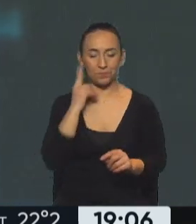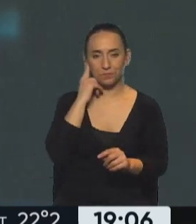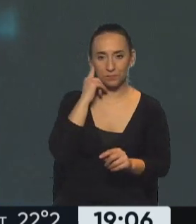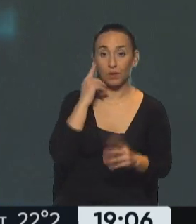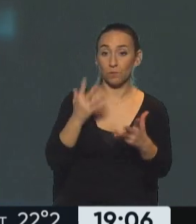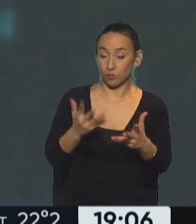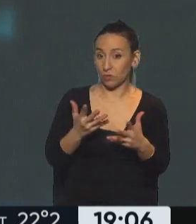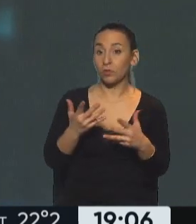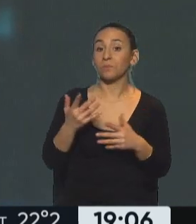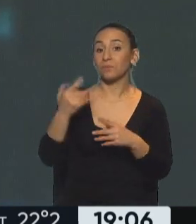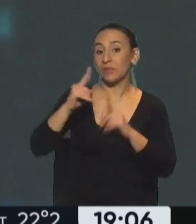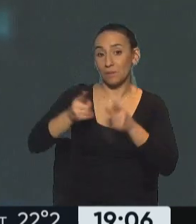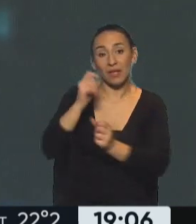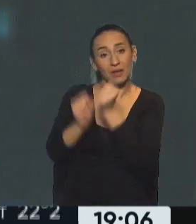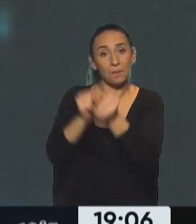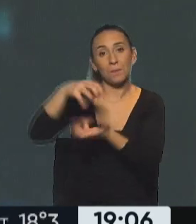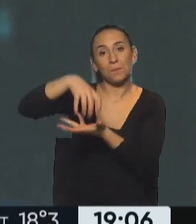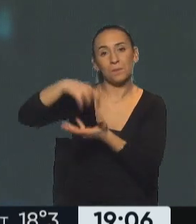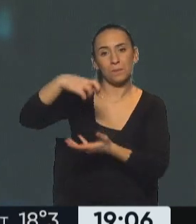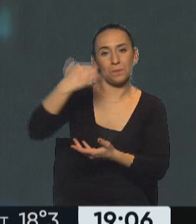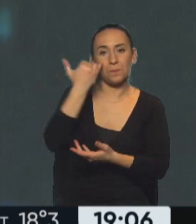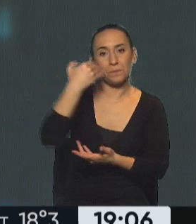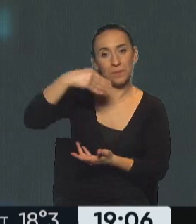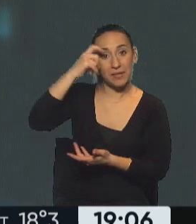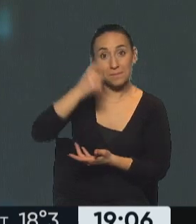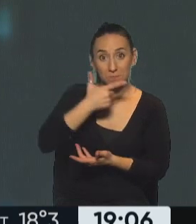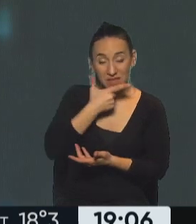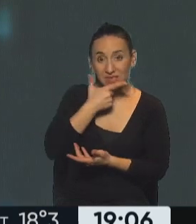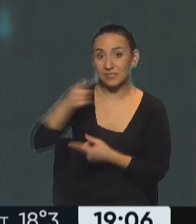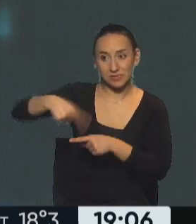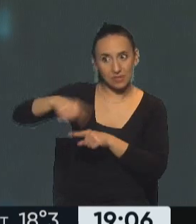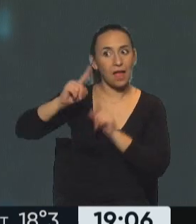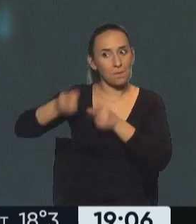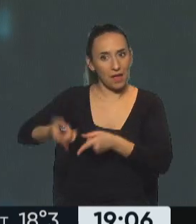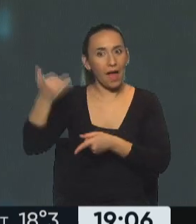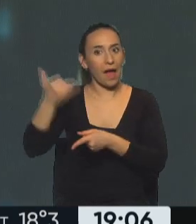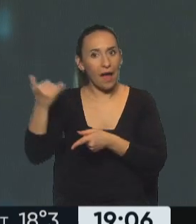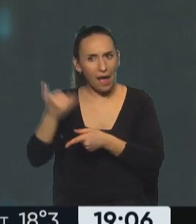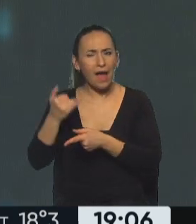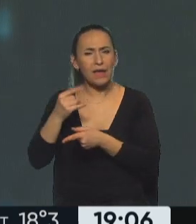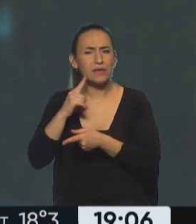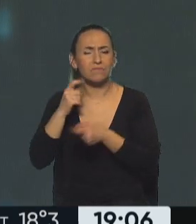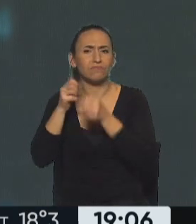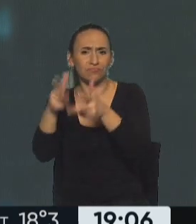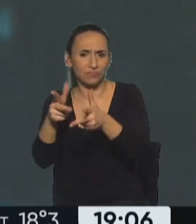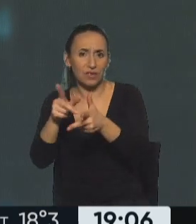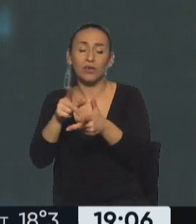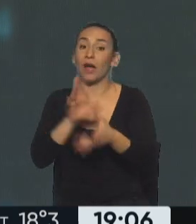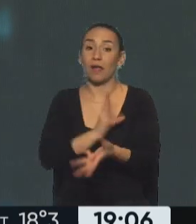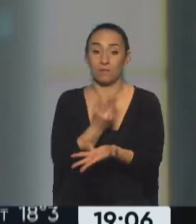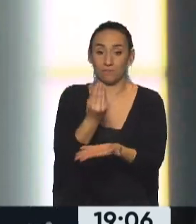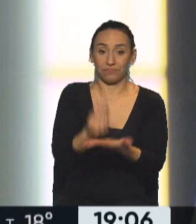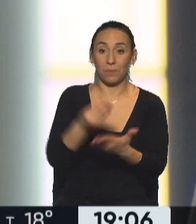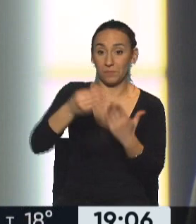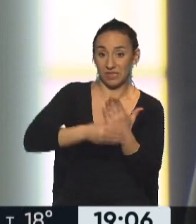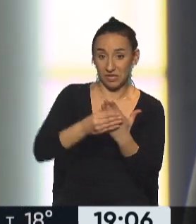supuesto, del sector PyME, del sector empresario, acerca de la llegada de Sergio Massa al Ministerio de Economía, Agricultura y Desarrollo Productivo.